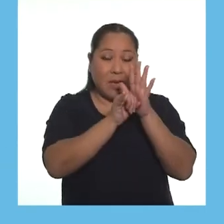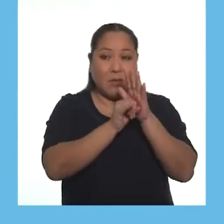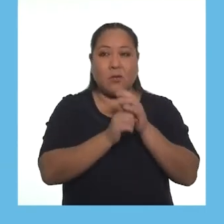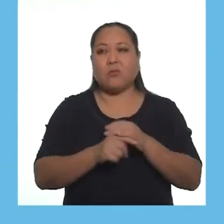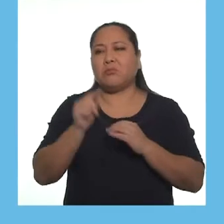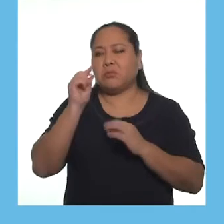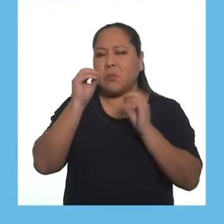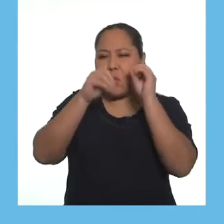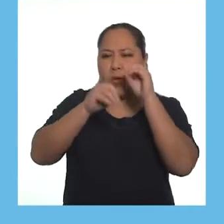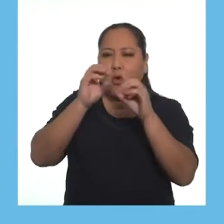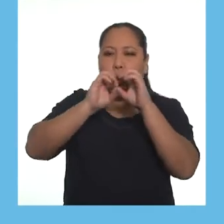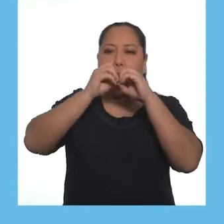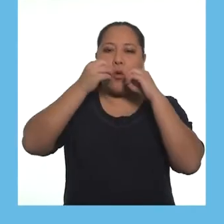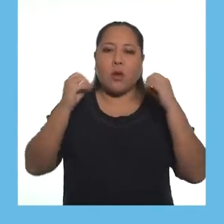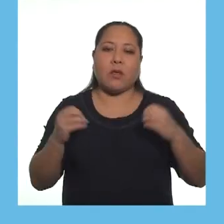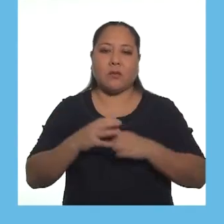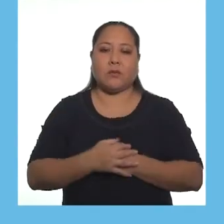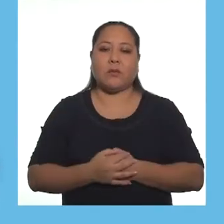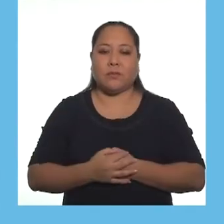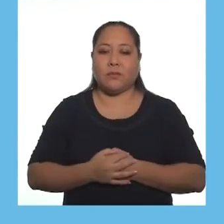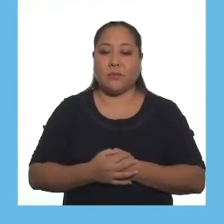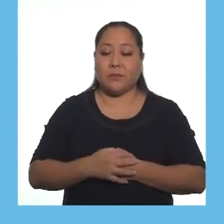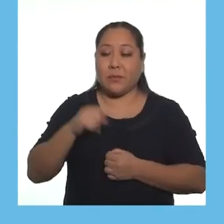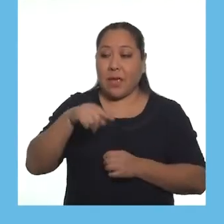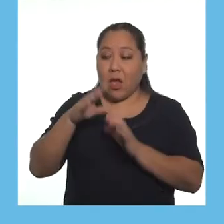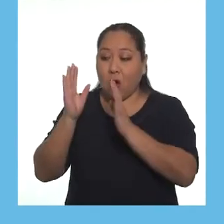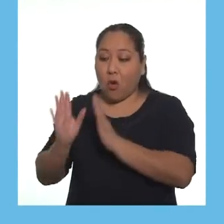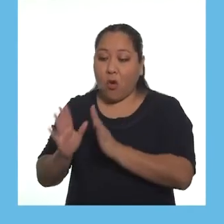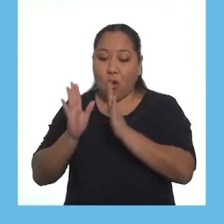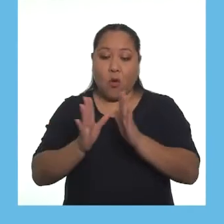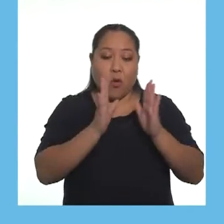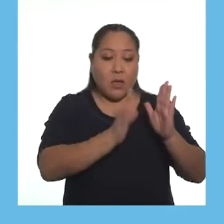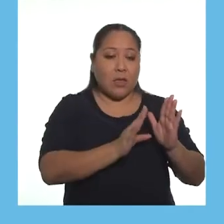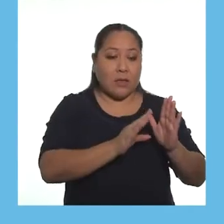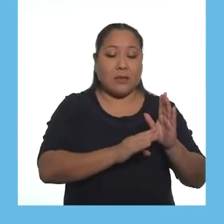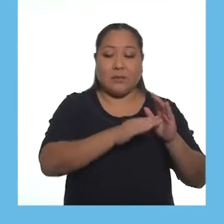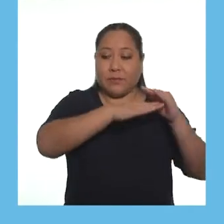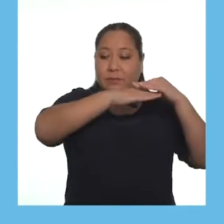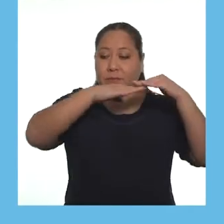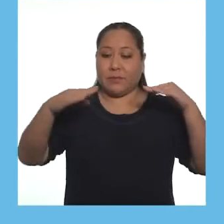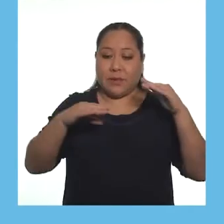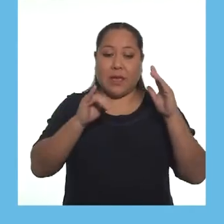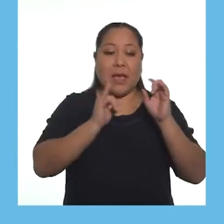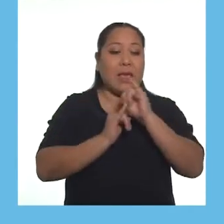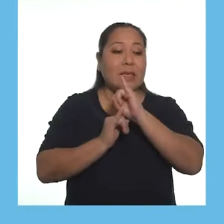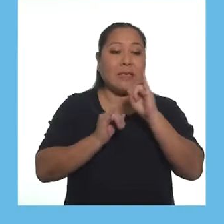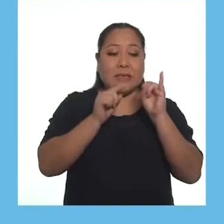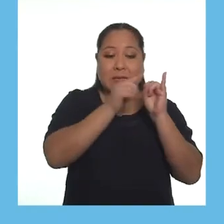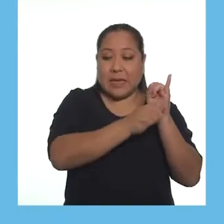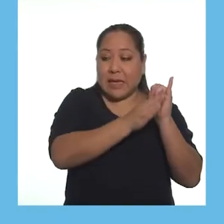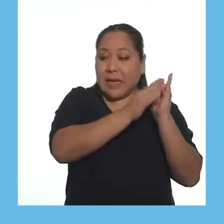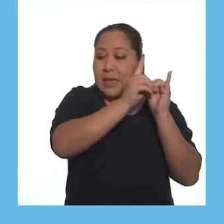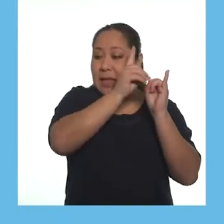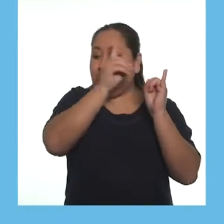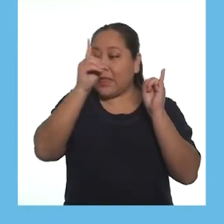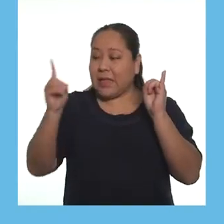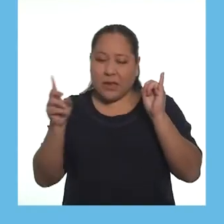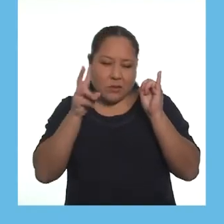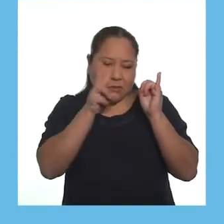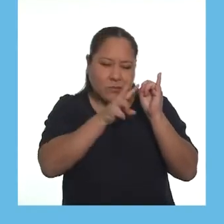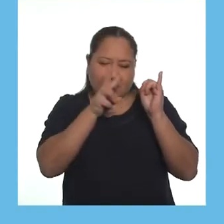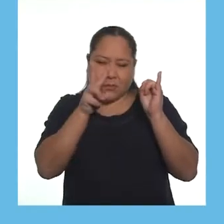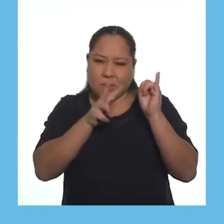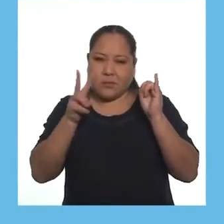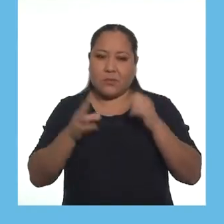estos pictogramas pueden formar una oración. Tienen que ordenarlos de forma horizontal de izquierda a